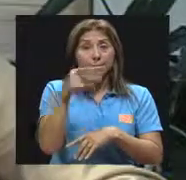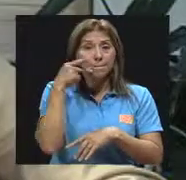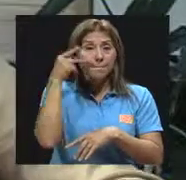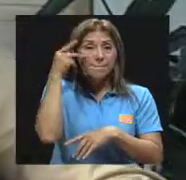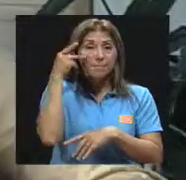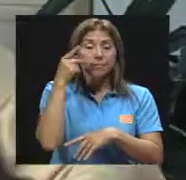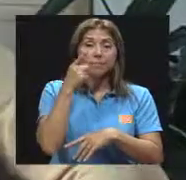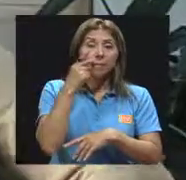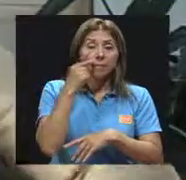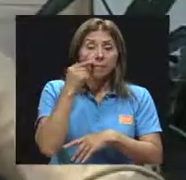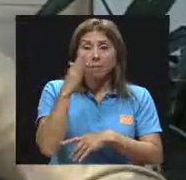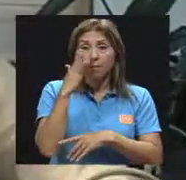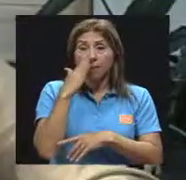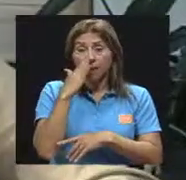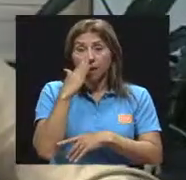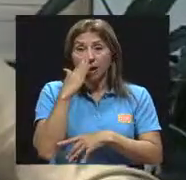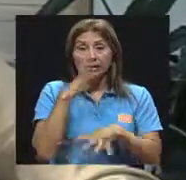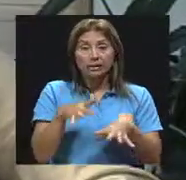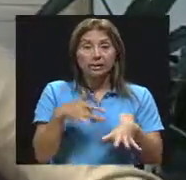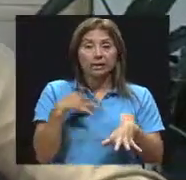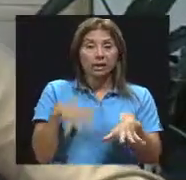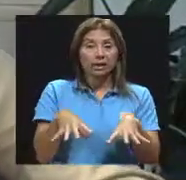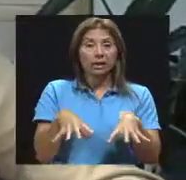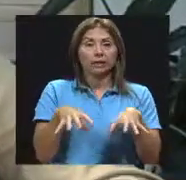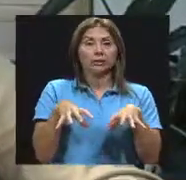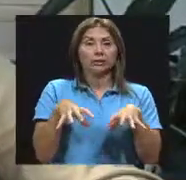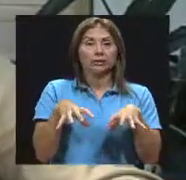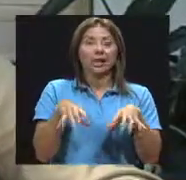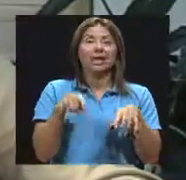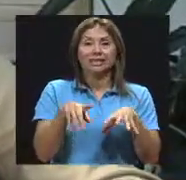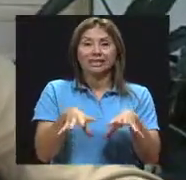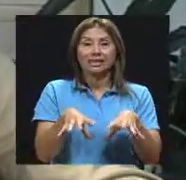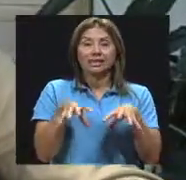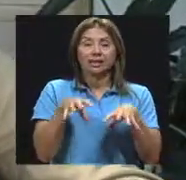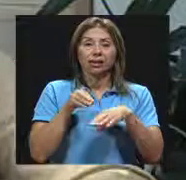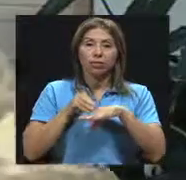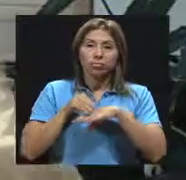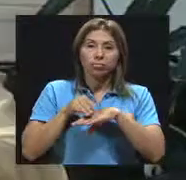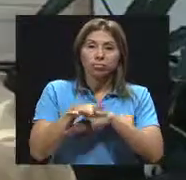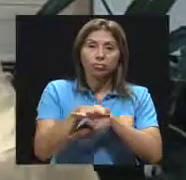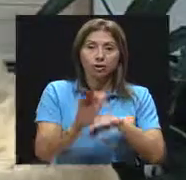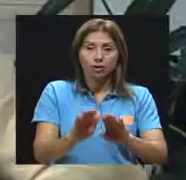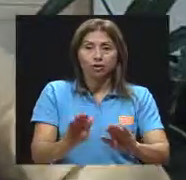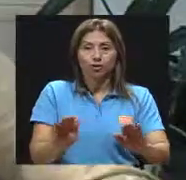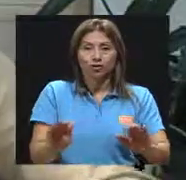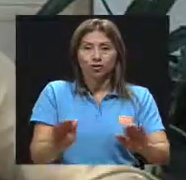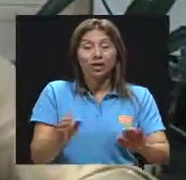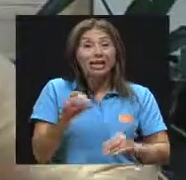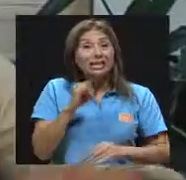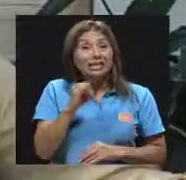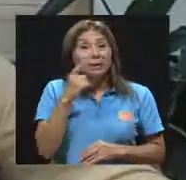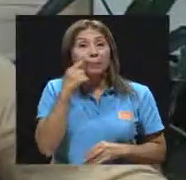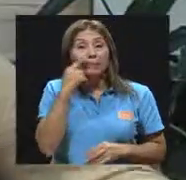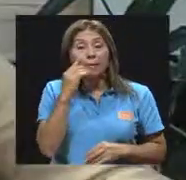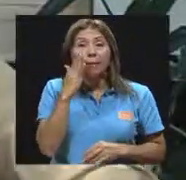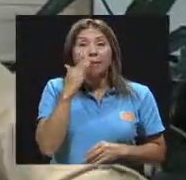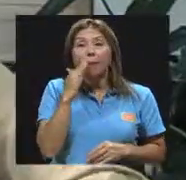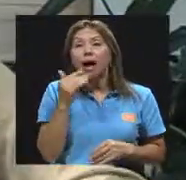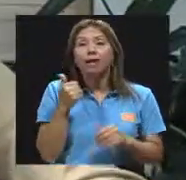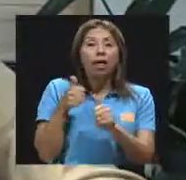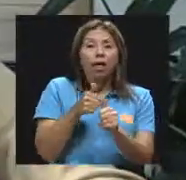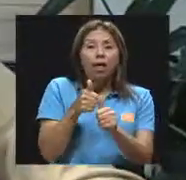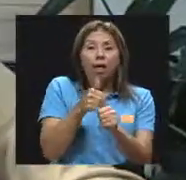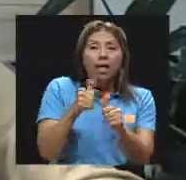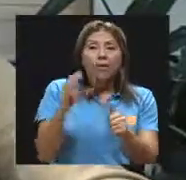estresados, ese estrés se los transmite a los niños. Entonces, esto de correr detrás del niño es totalmente lo que nosotros